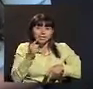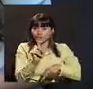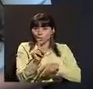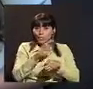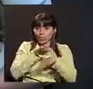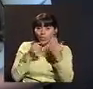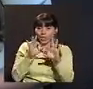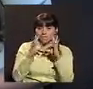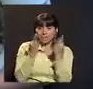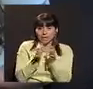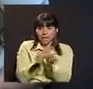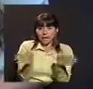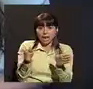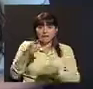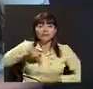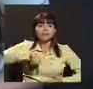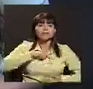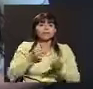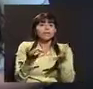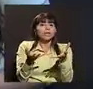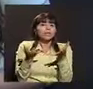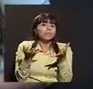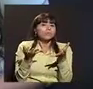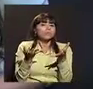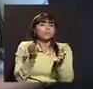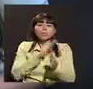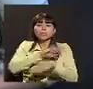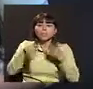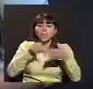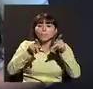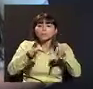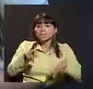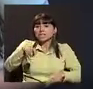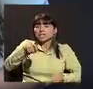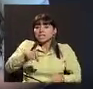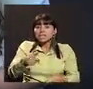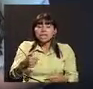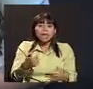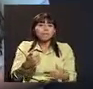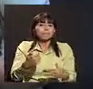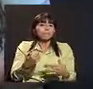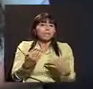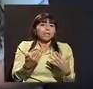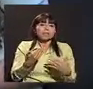Lo que queremos es tener a disposición de todos los que lo necesiten,